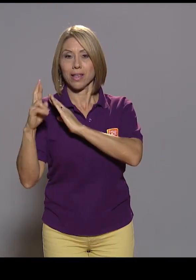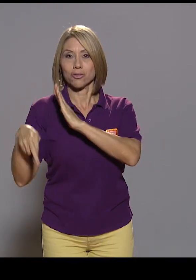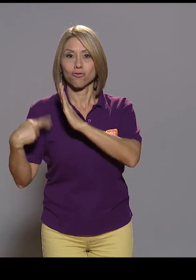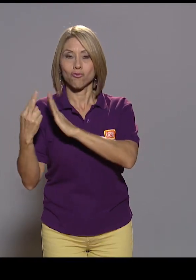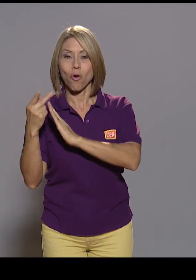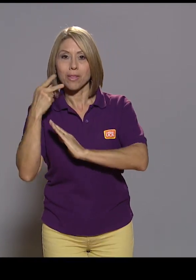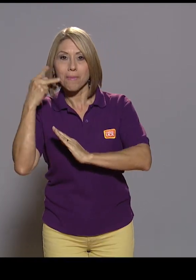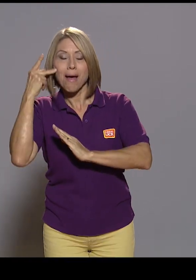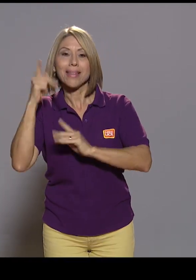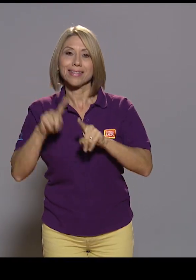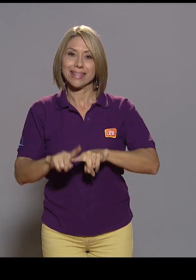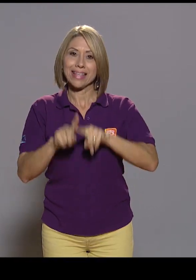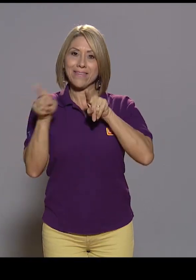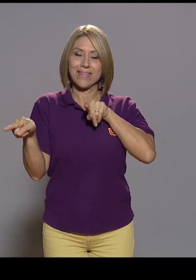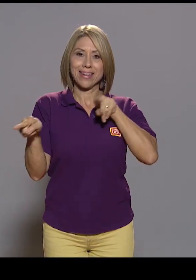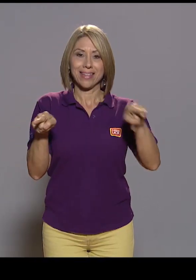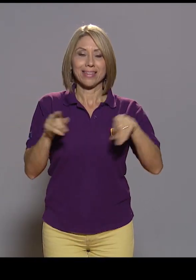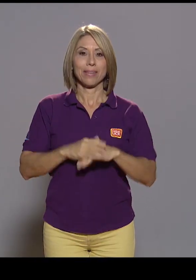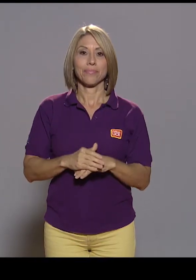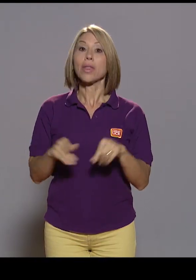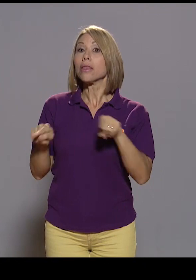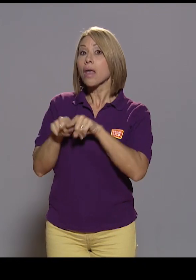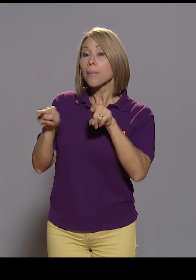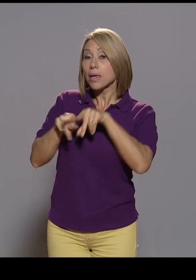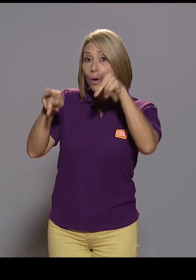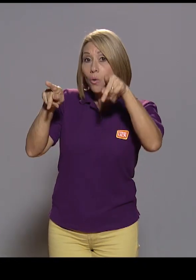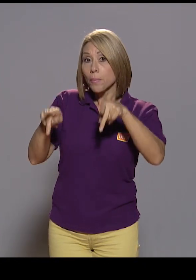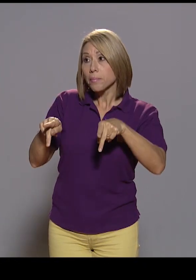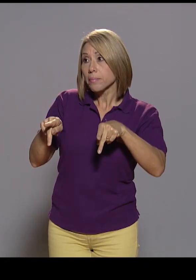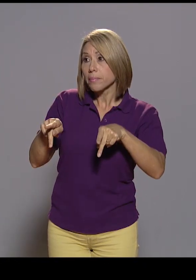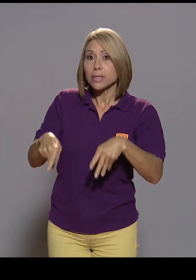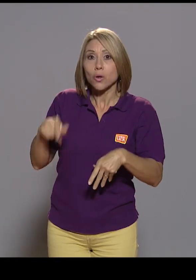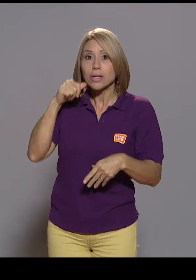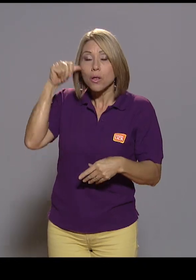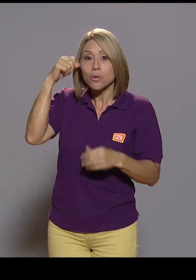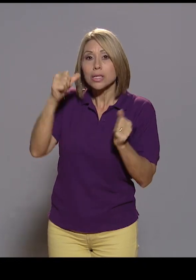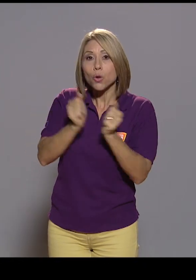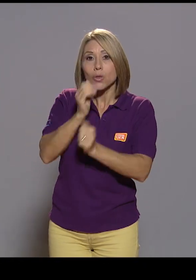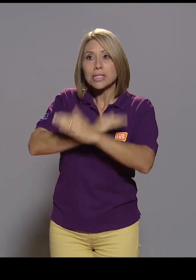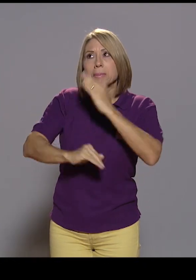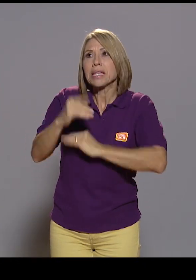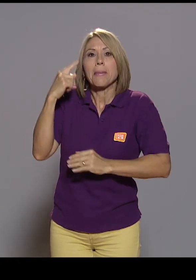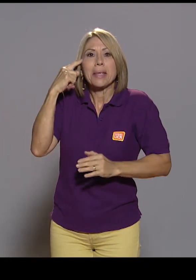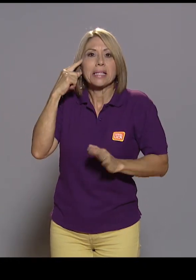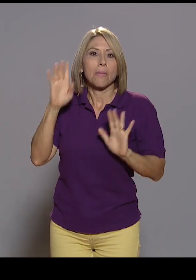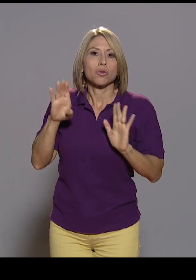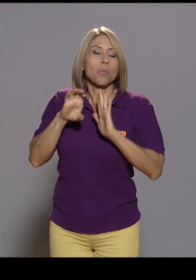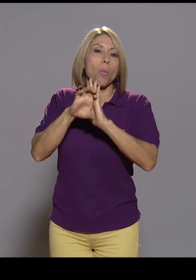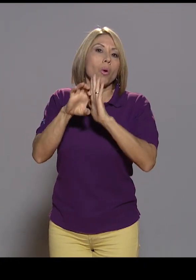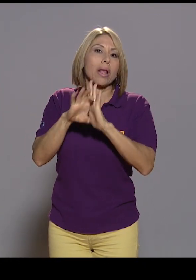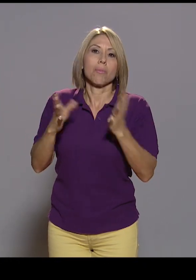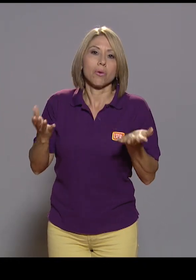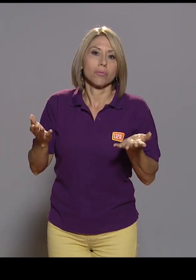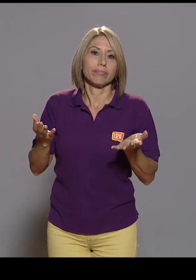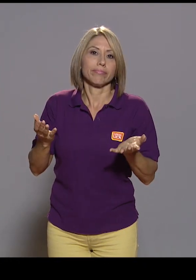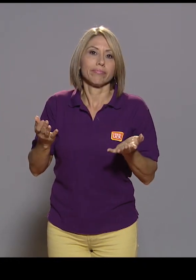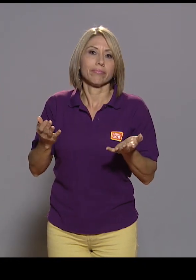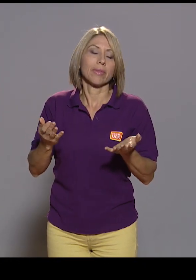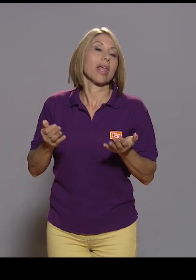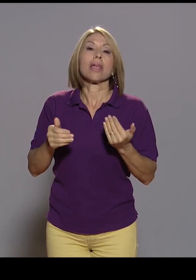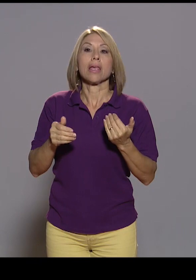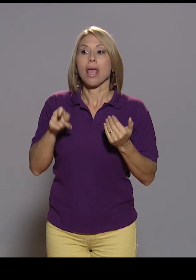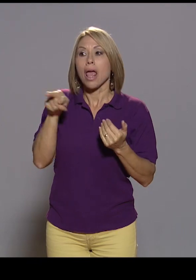rol de papá, ¿verdad? Inclusive cuando pensamos en personas adultas con discapacidad, ¿qué sé yo?, que van a acompañar a alguien a la universidad,